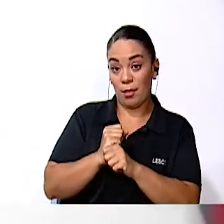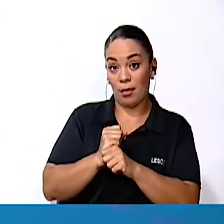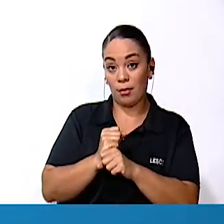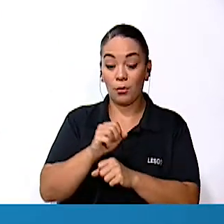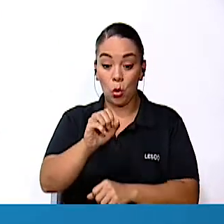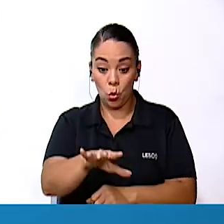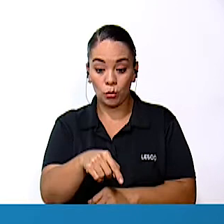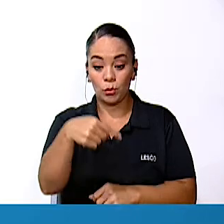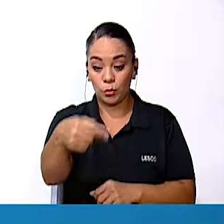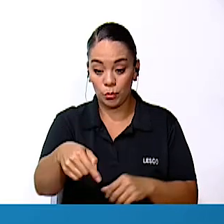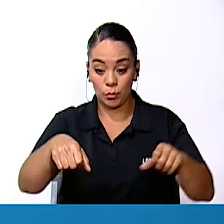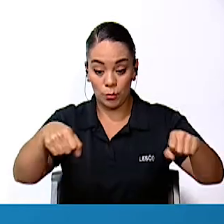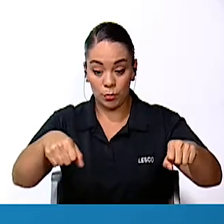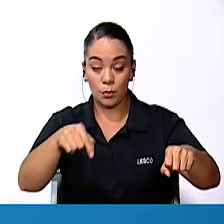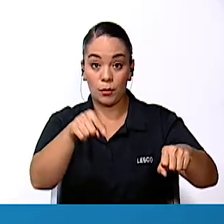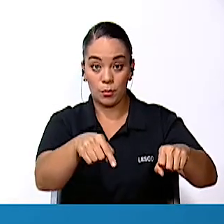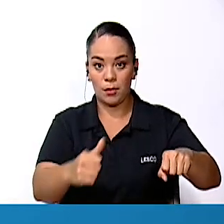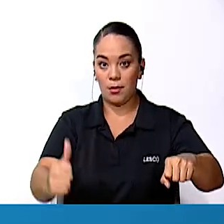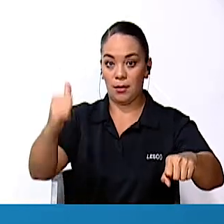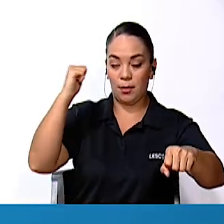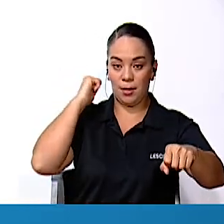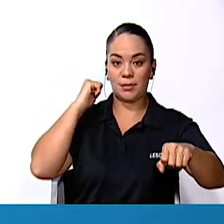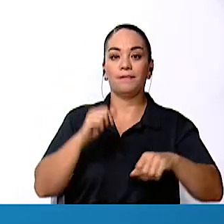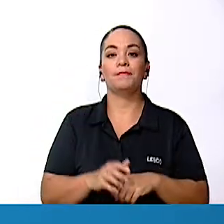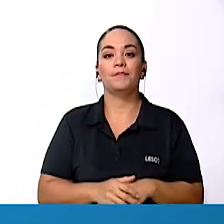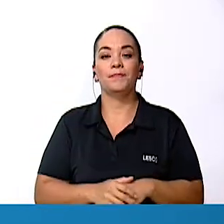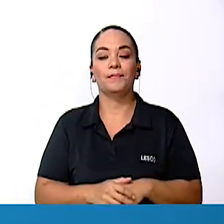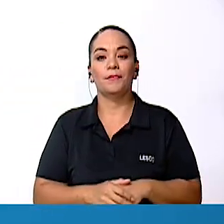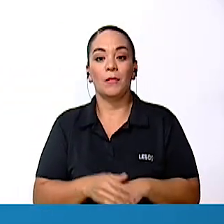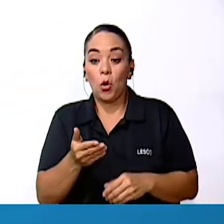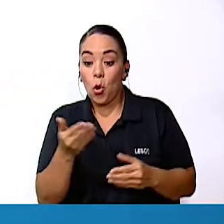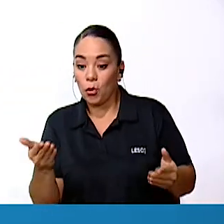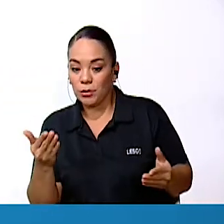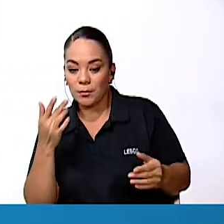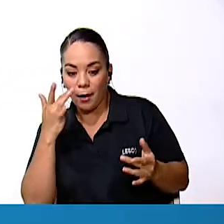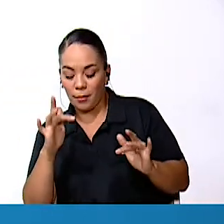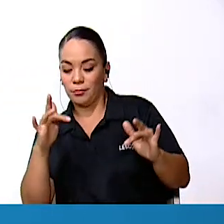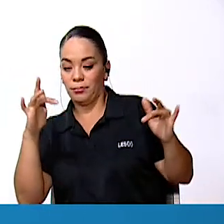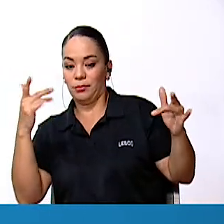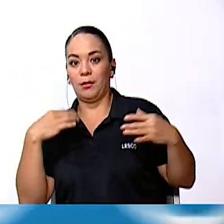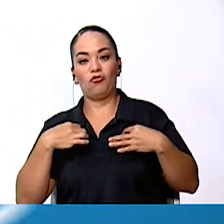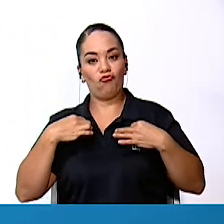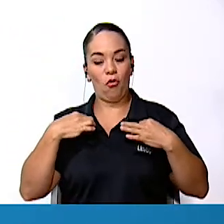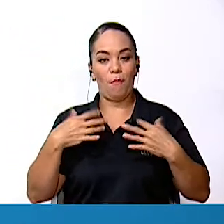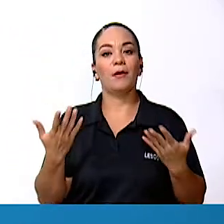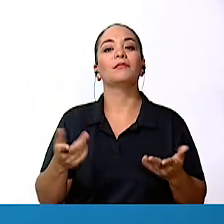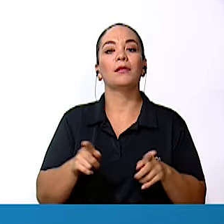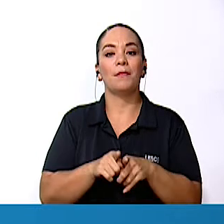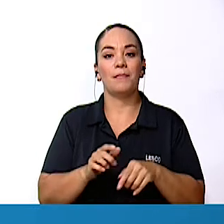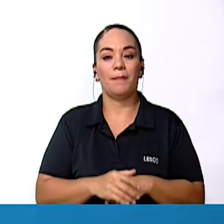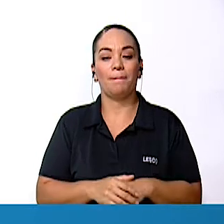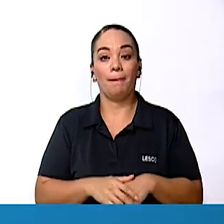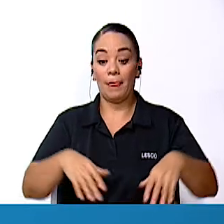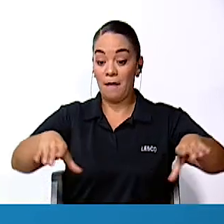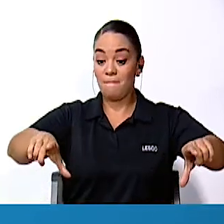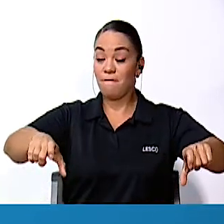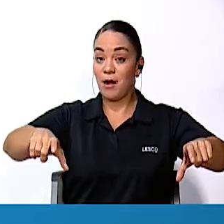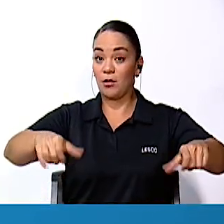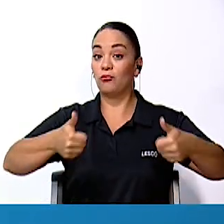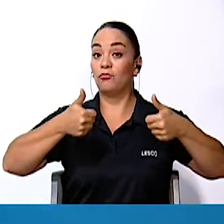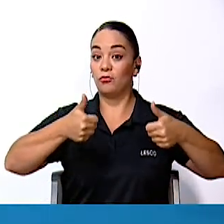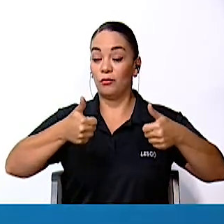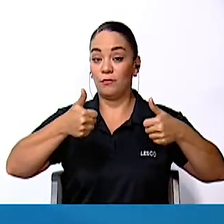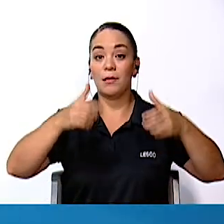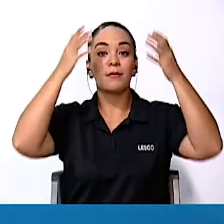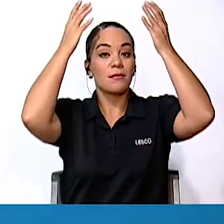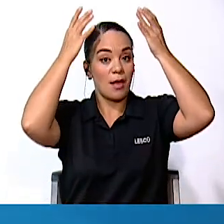y una trasera Elementos reflectantes en tu bicicleta y en tu ropa Al menos un sistema de freno efectivo Y